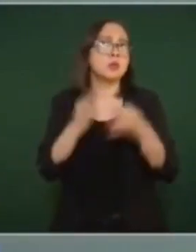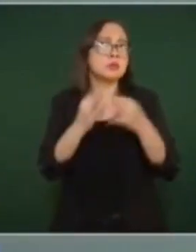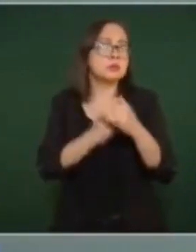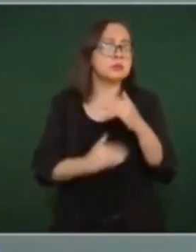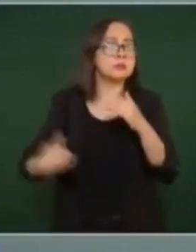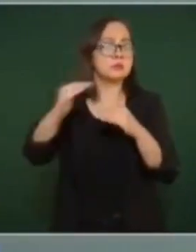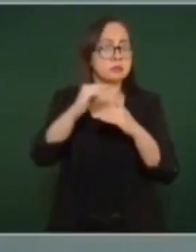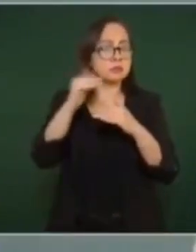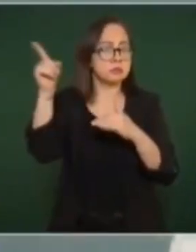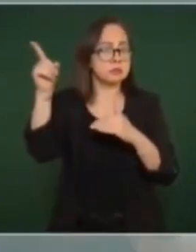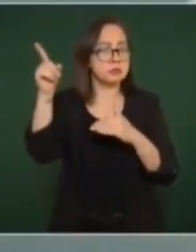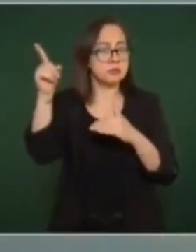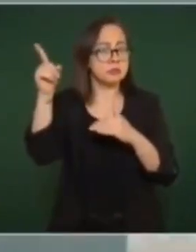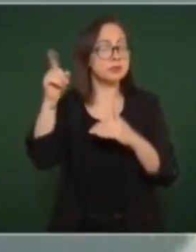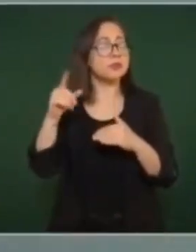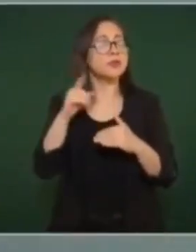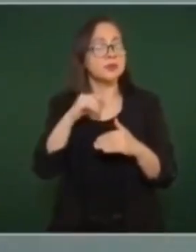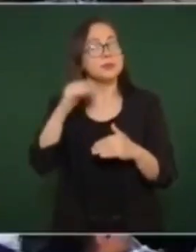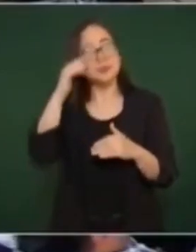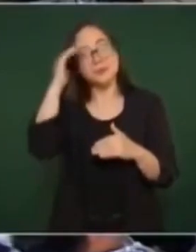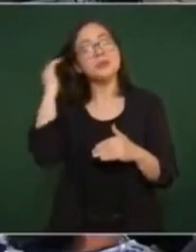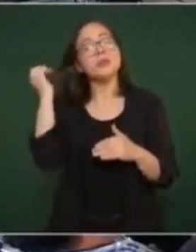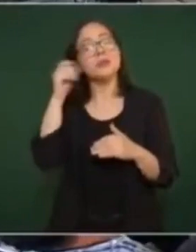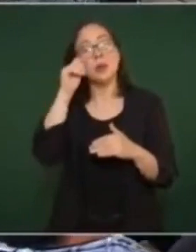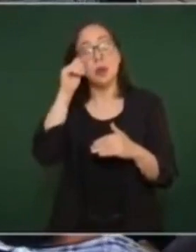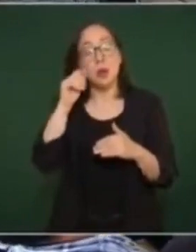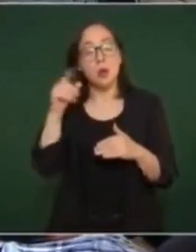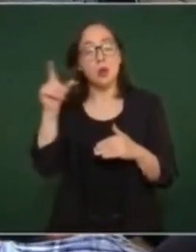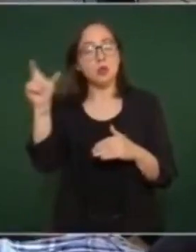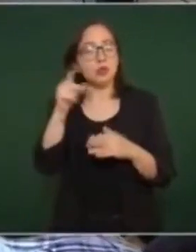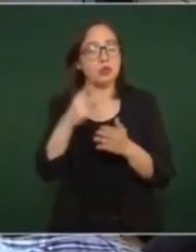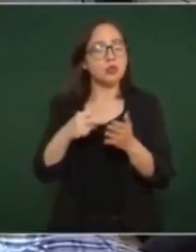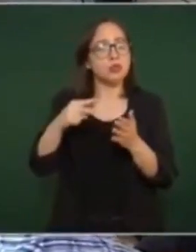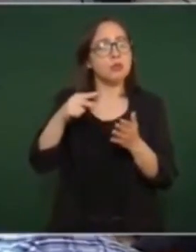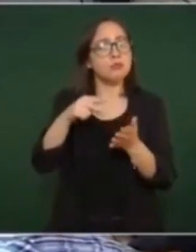Benito Juárez,